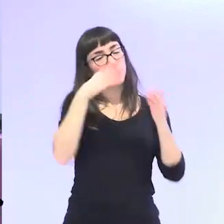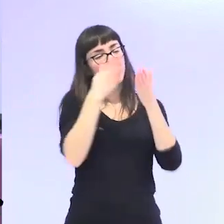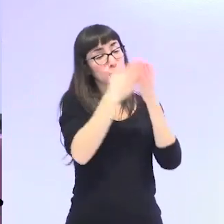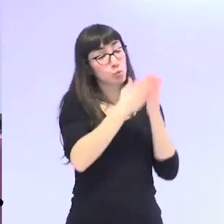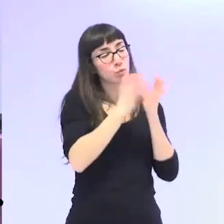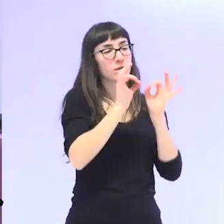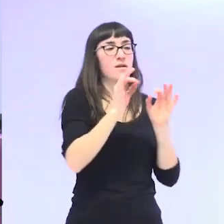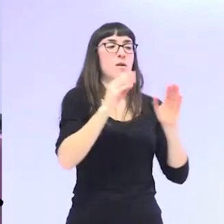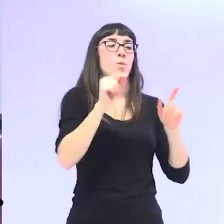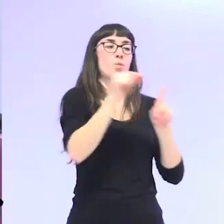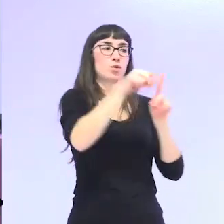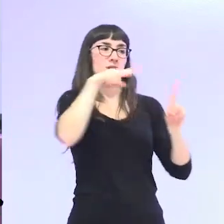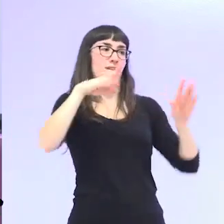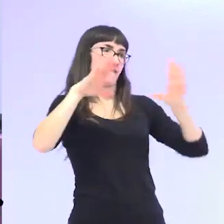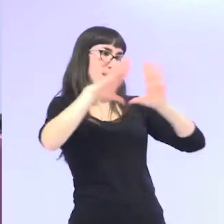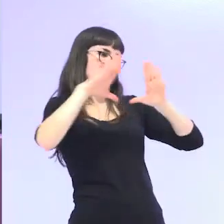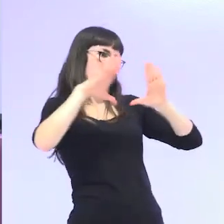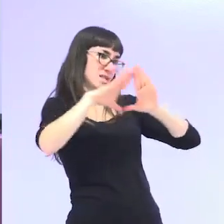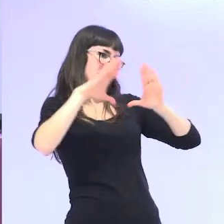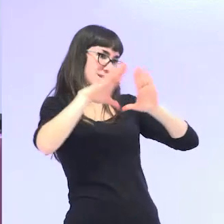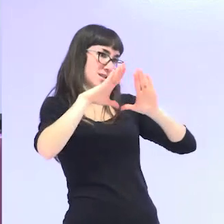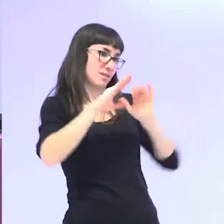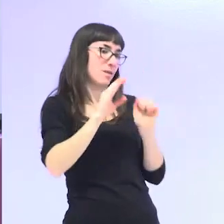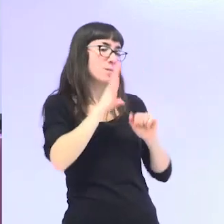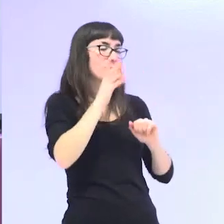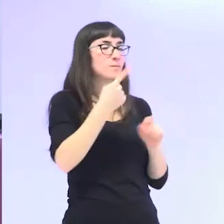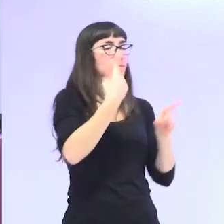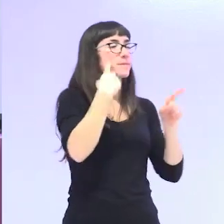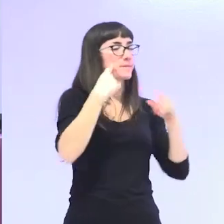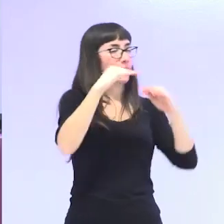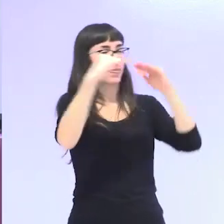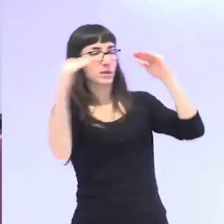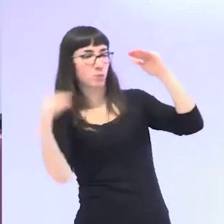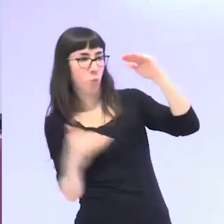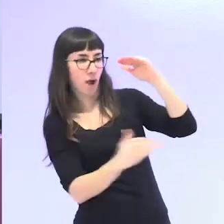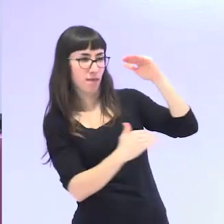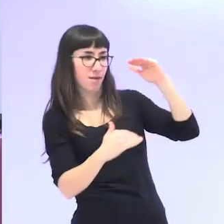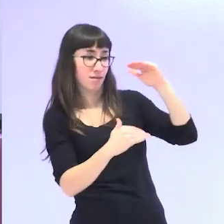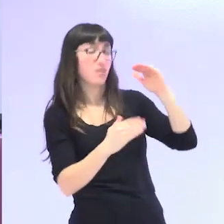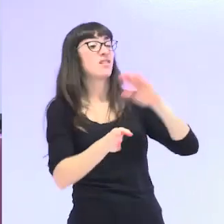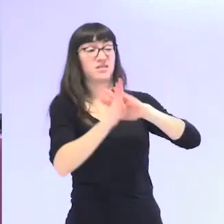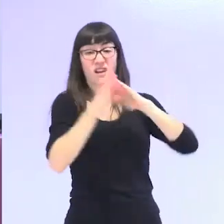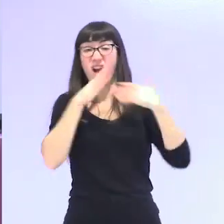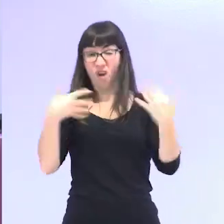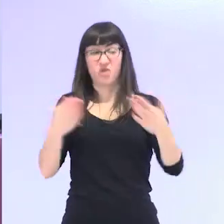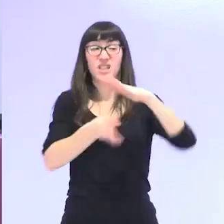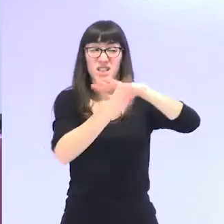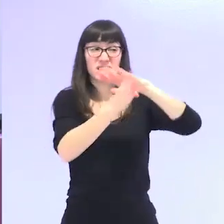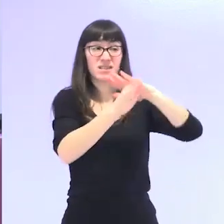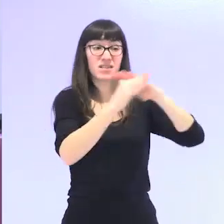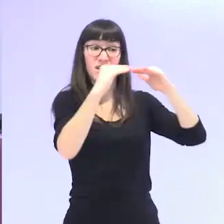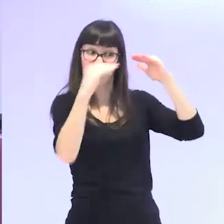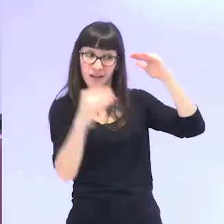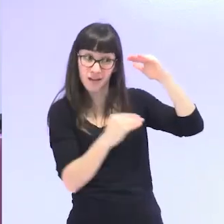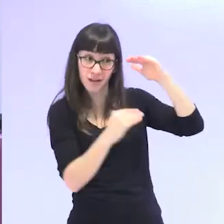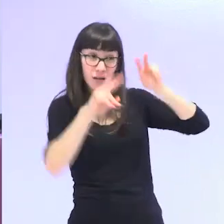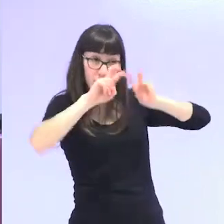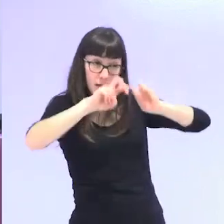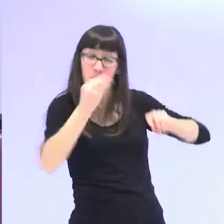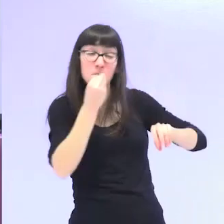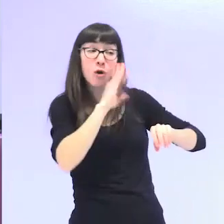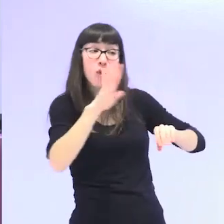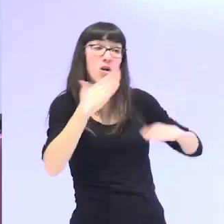porque la única forma de poder estudiar las desigualdades que todavía a día de hoy se dan en la sociedad es con una mirada feminista.